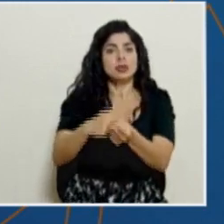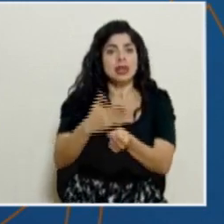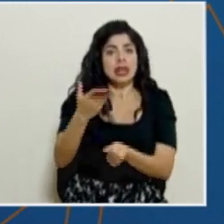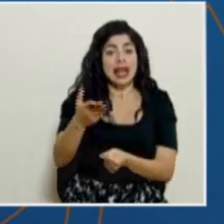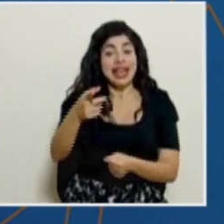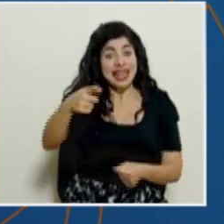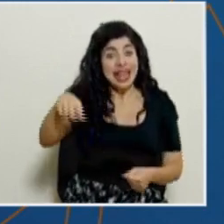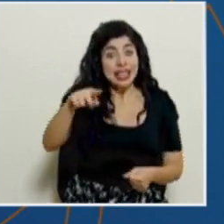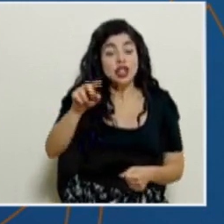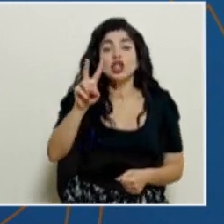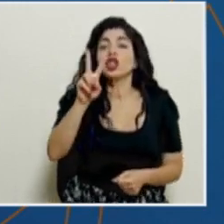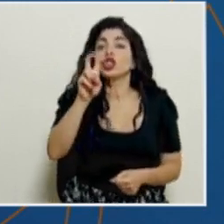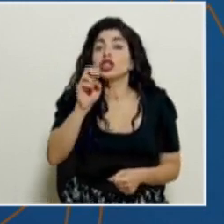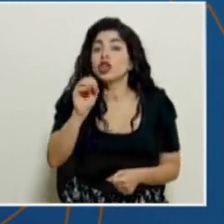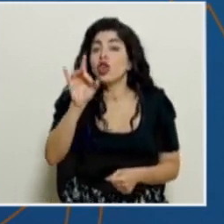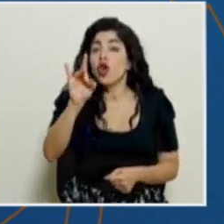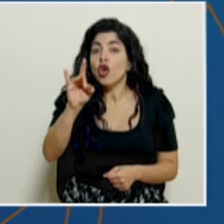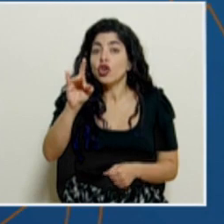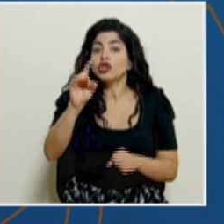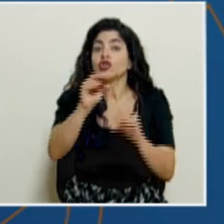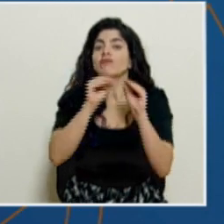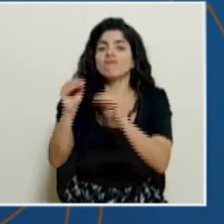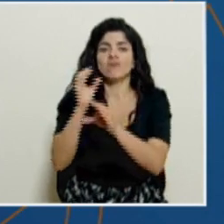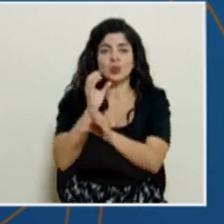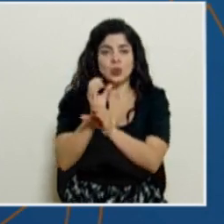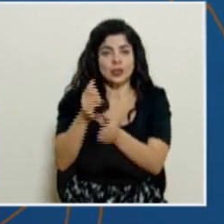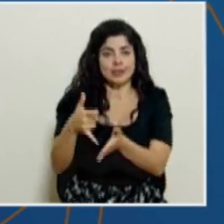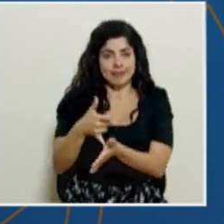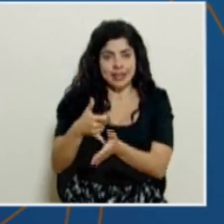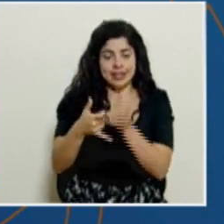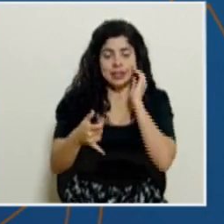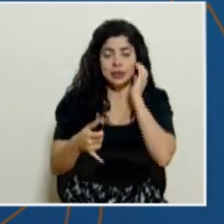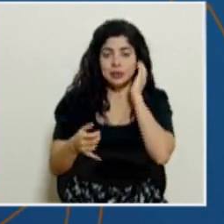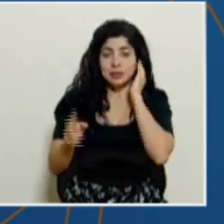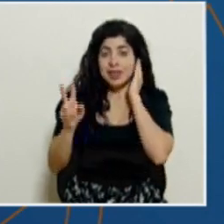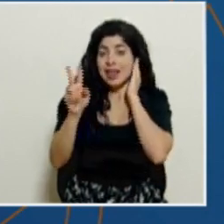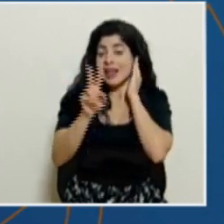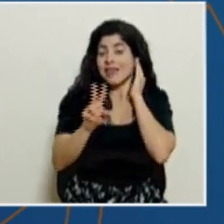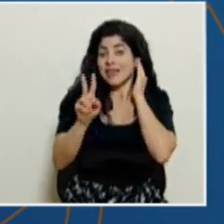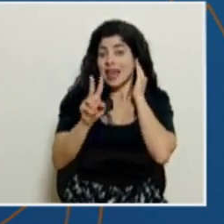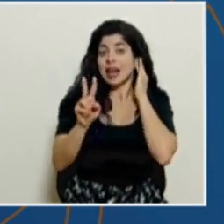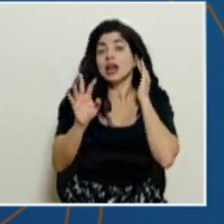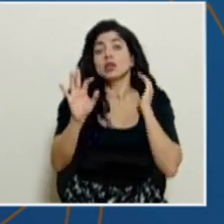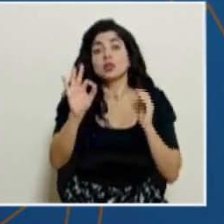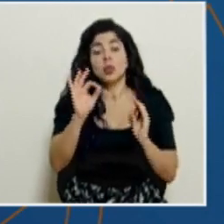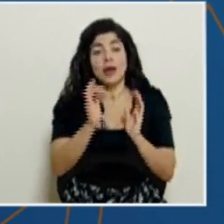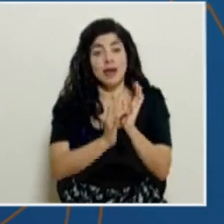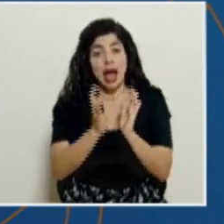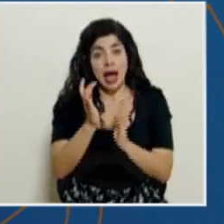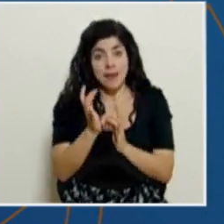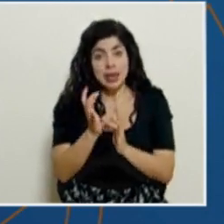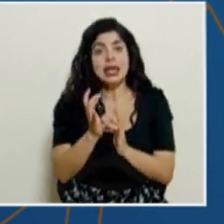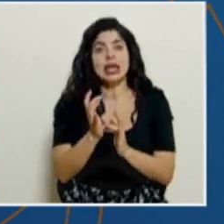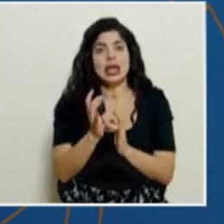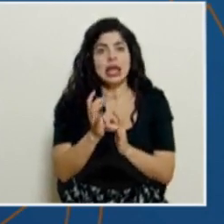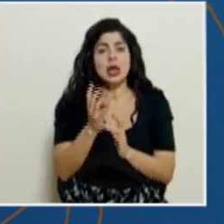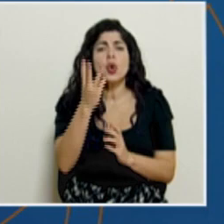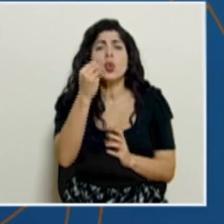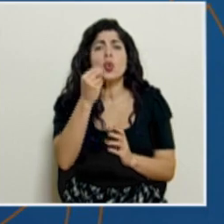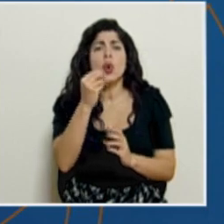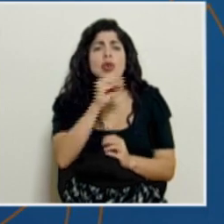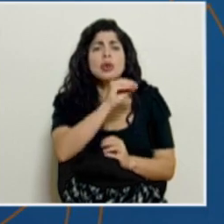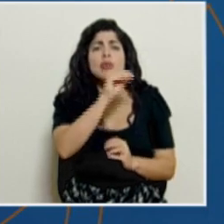de los cuales 208 están en cuidados intensivos. Para el viernes 9 de abril, tenemos una tasa de